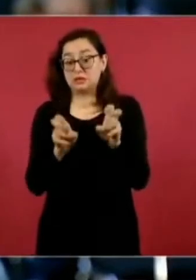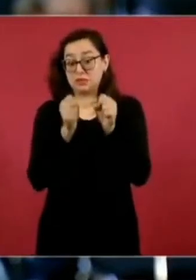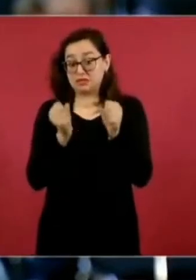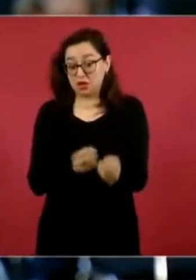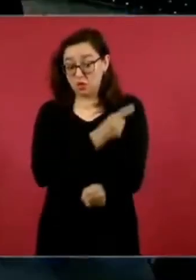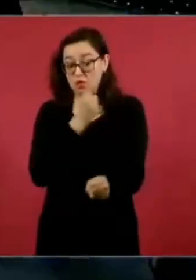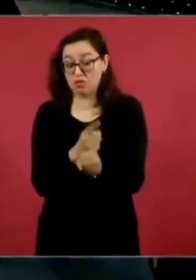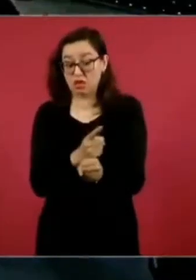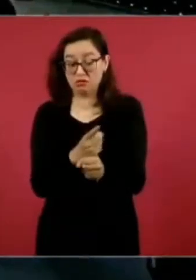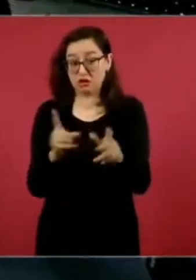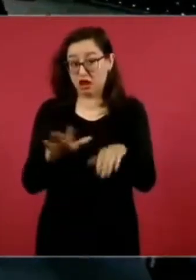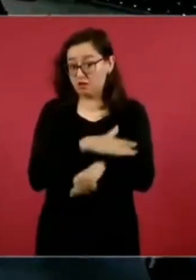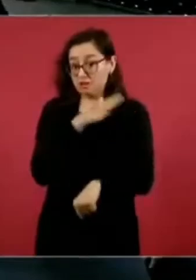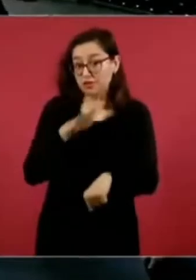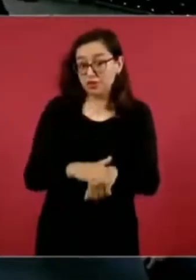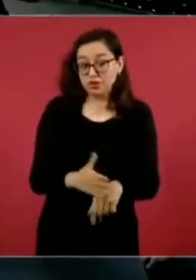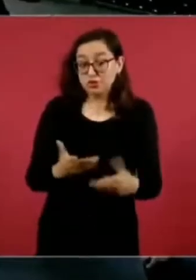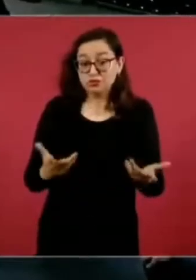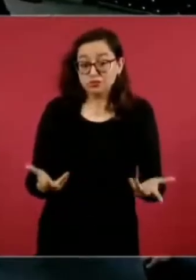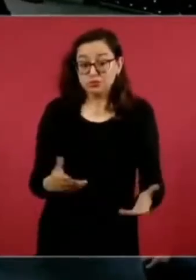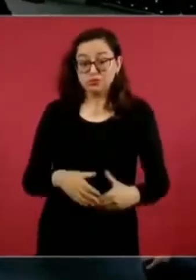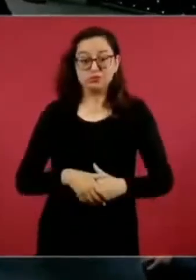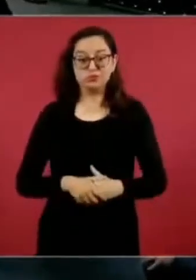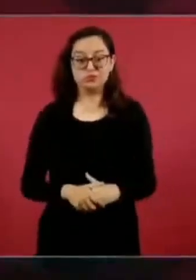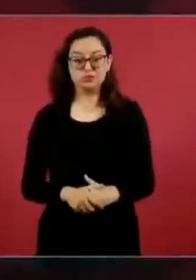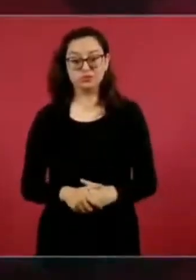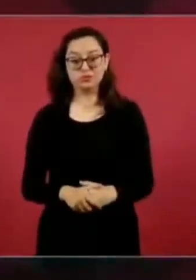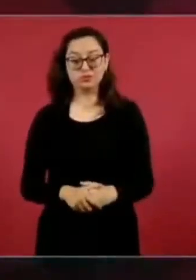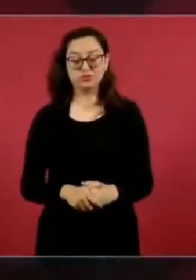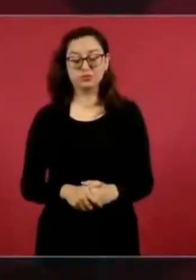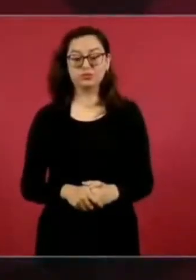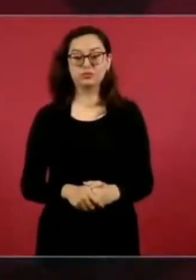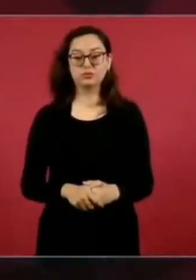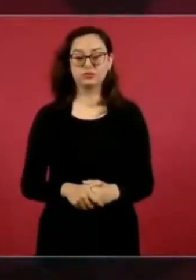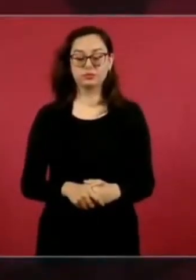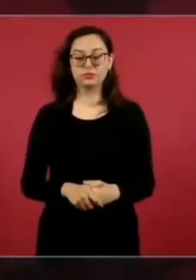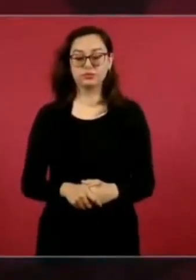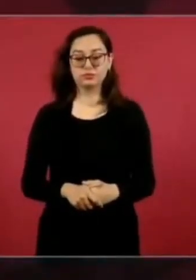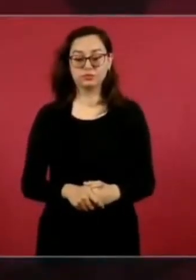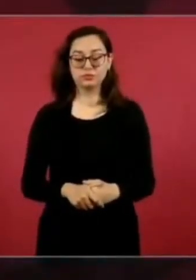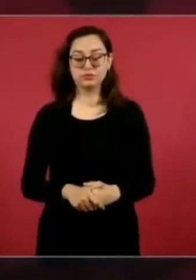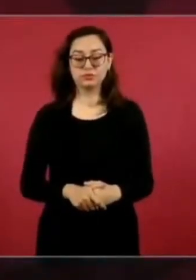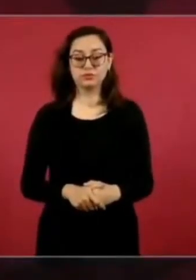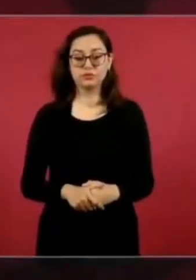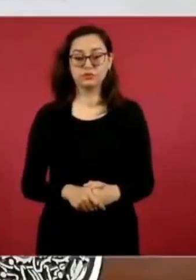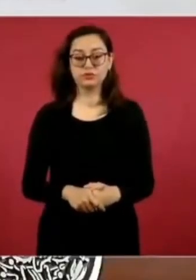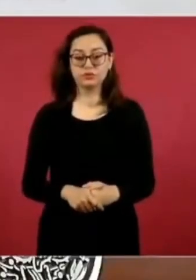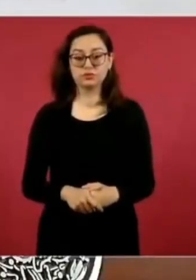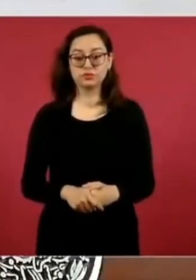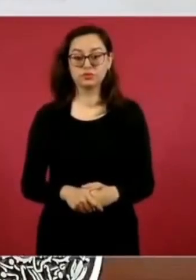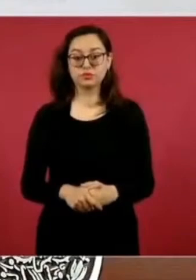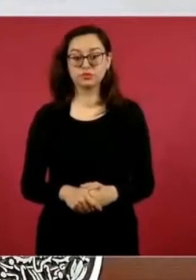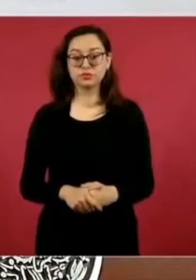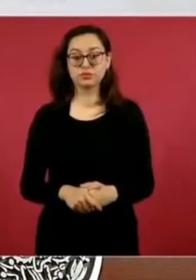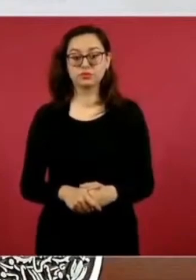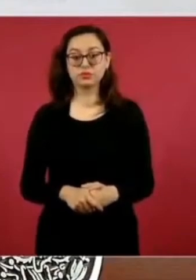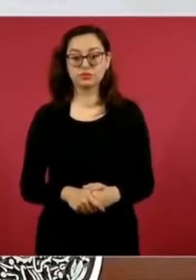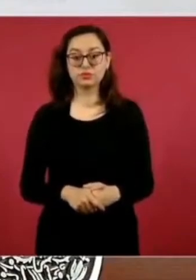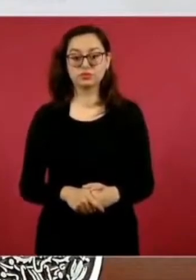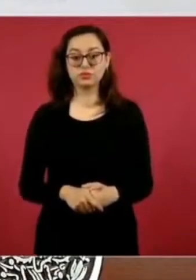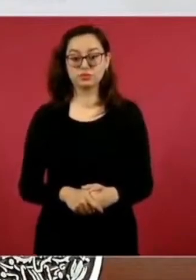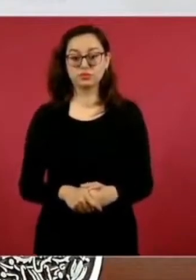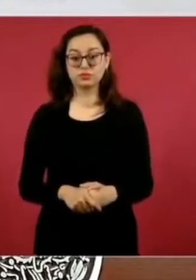sexenio. Sería todo, presidente. Bueno, las dos cosas. Lo que me produce